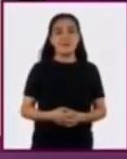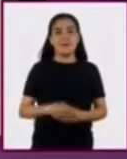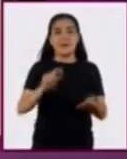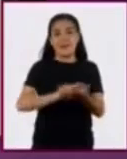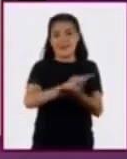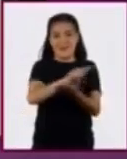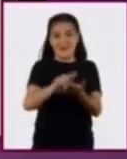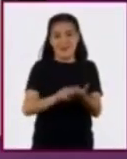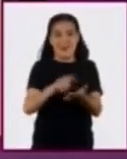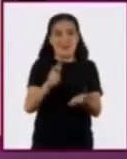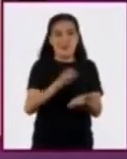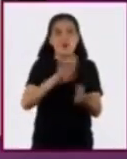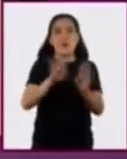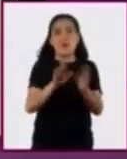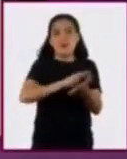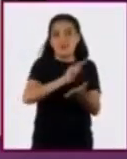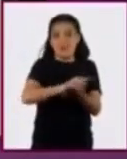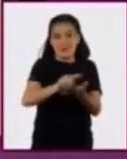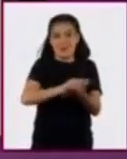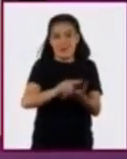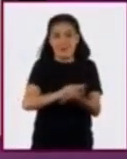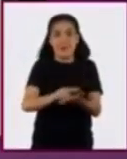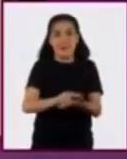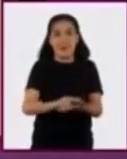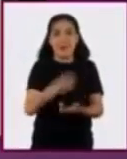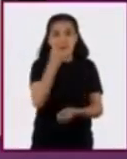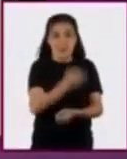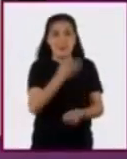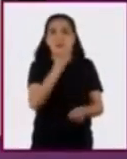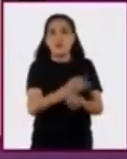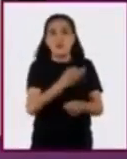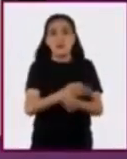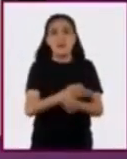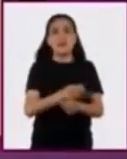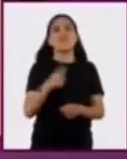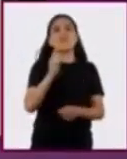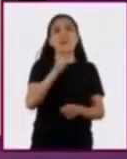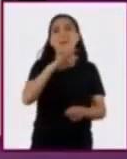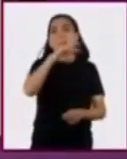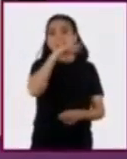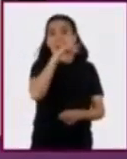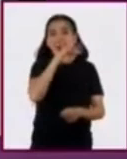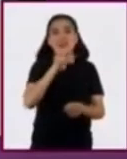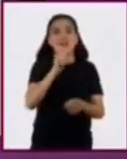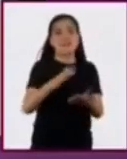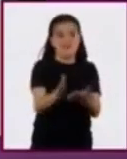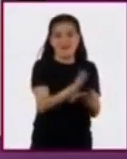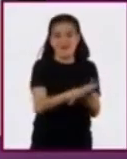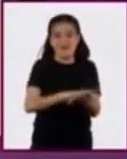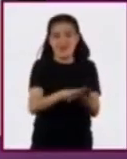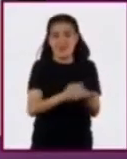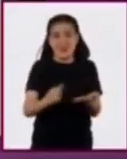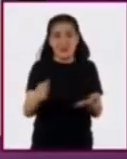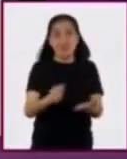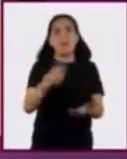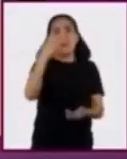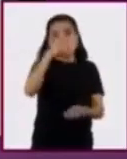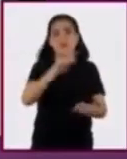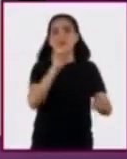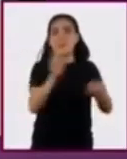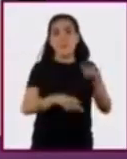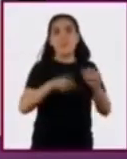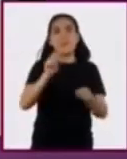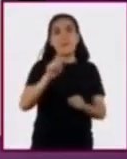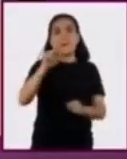Limpieza del grano o cernido. En esta etapa se retira la basura o tamo que es quitar la